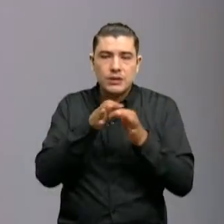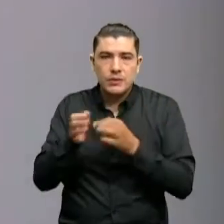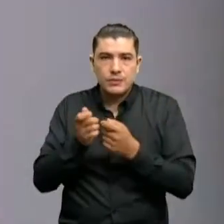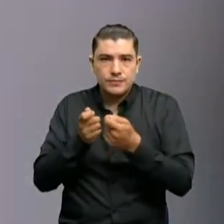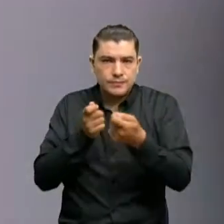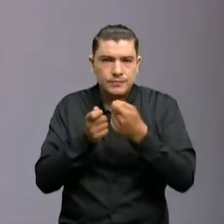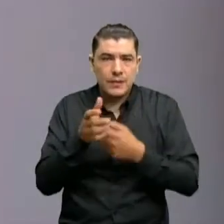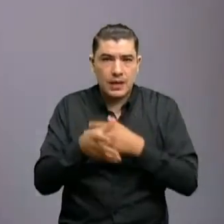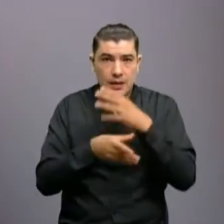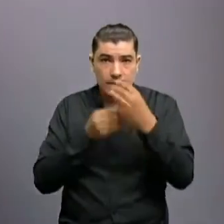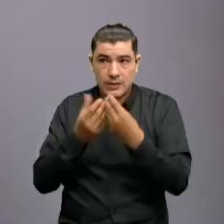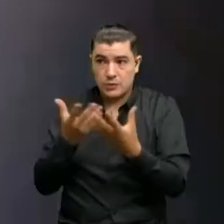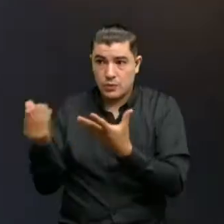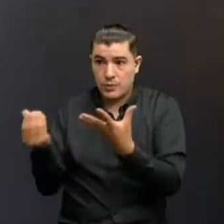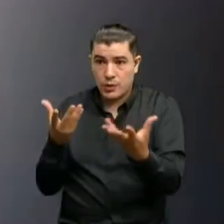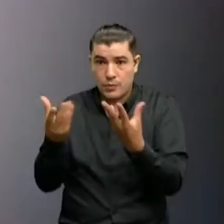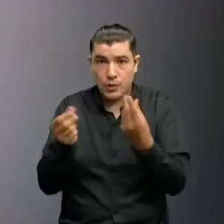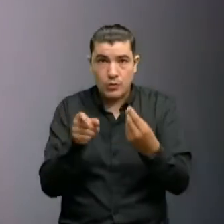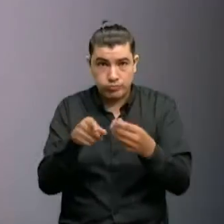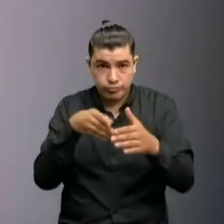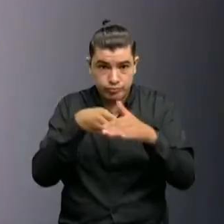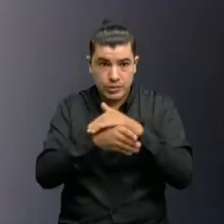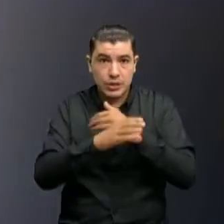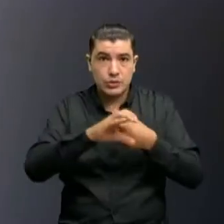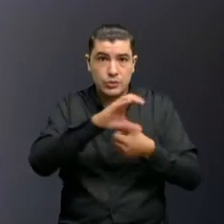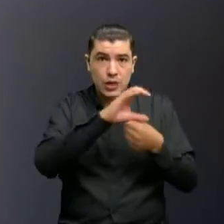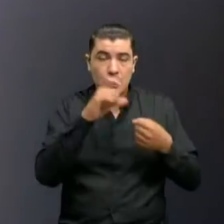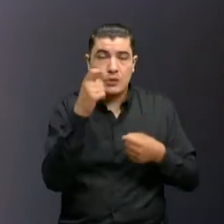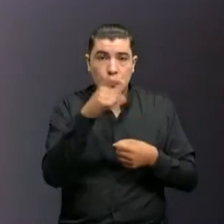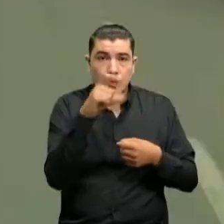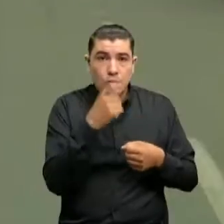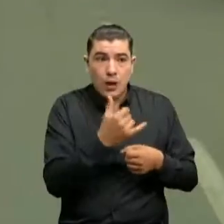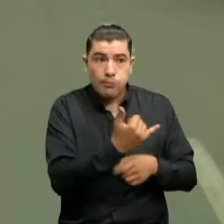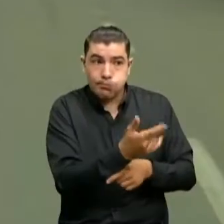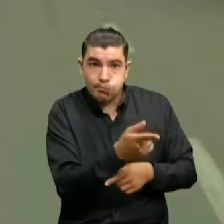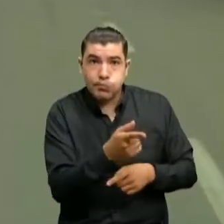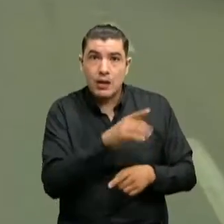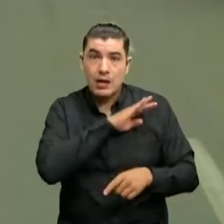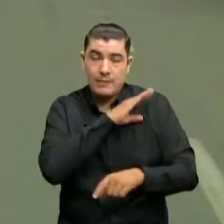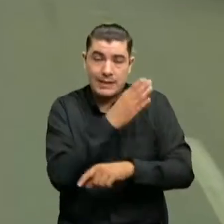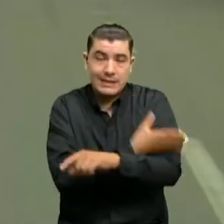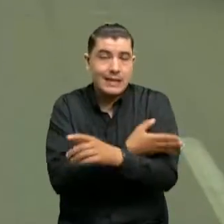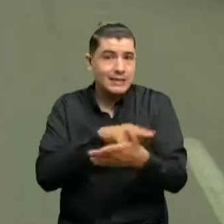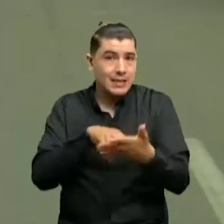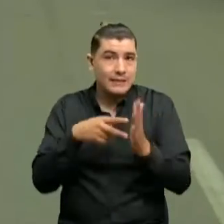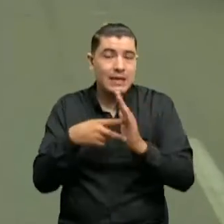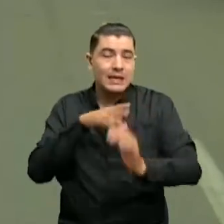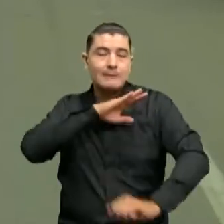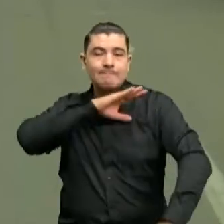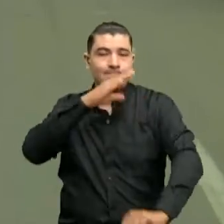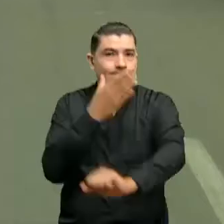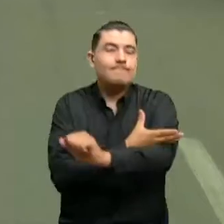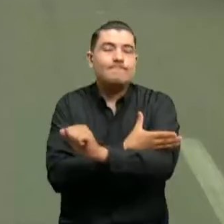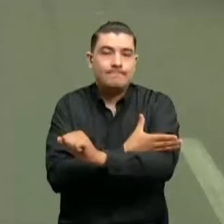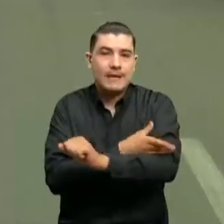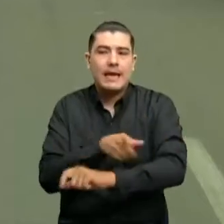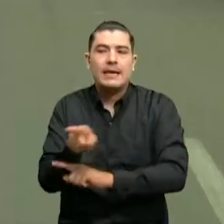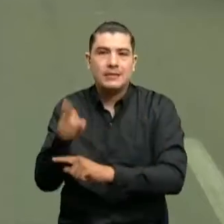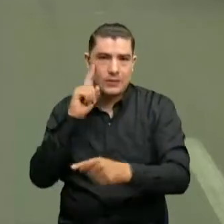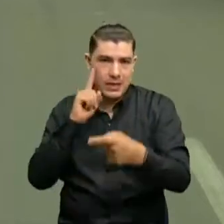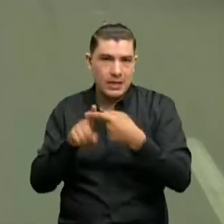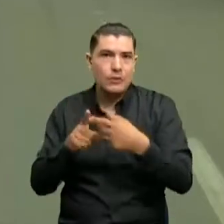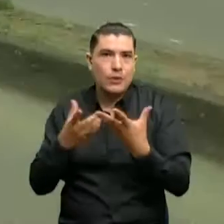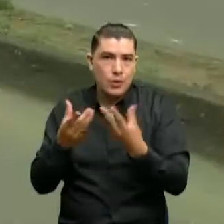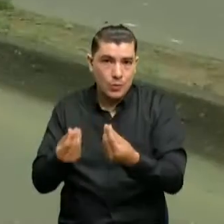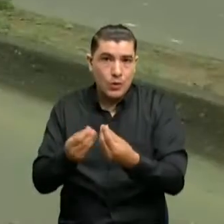que tiene unas estructuras urbanas que están vigentes y que tienen mucha capacidad, o sea, que son fuertes. Eso, esa fortaleza pretende de